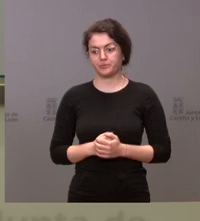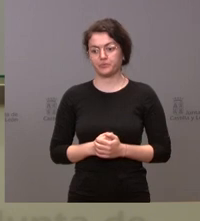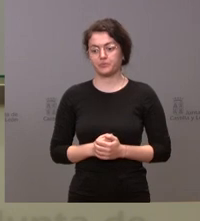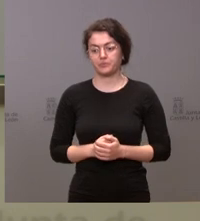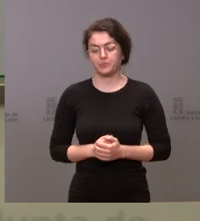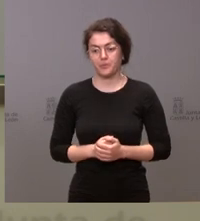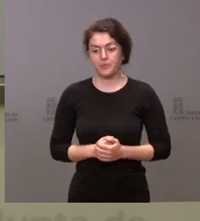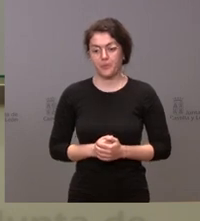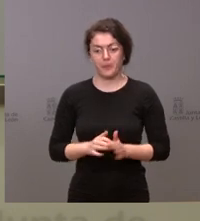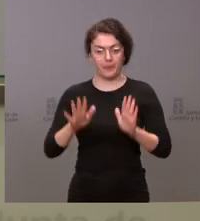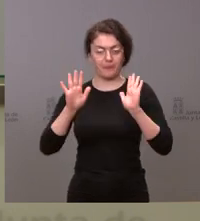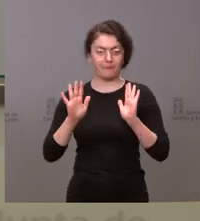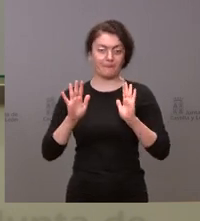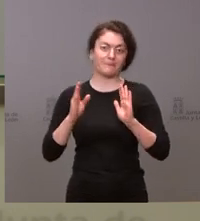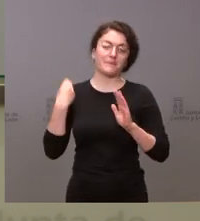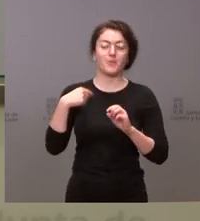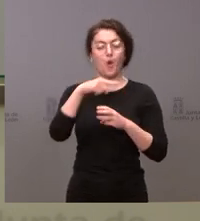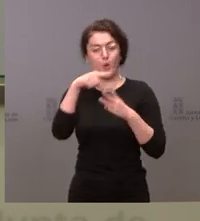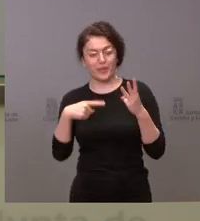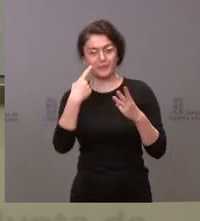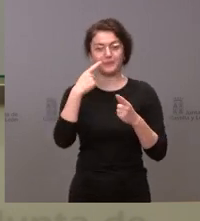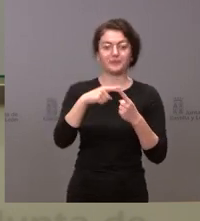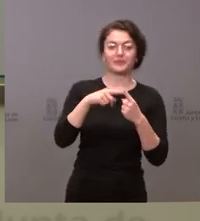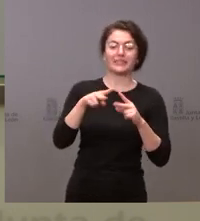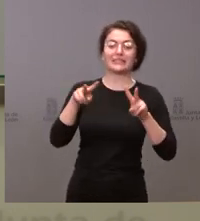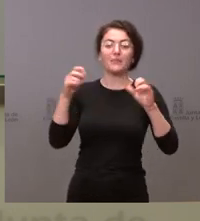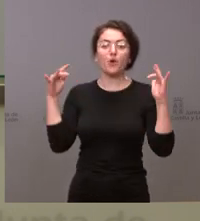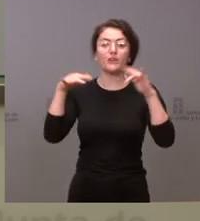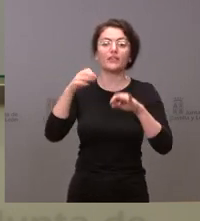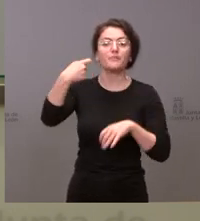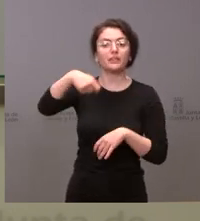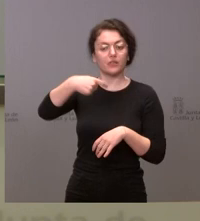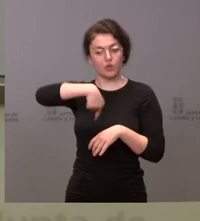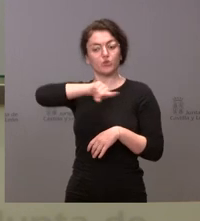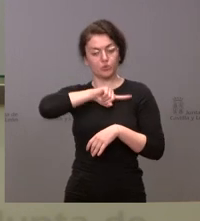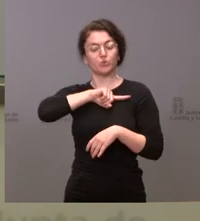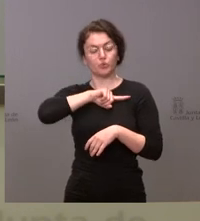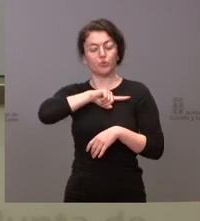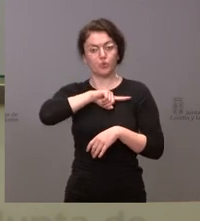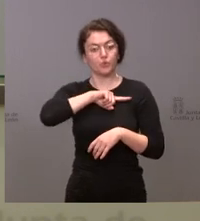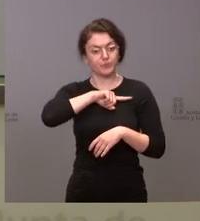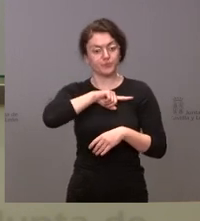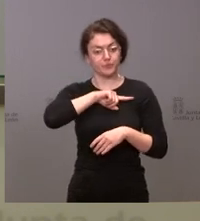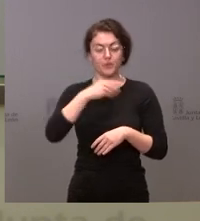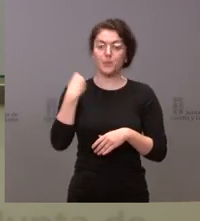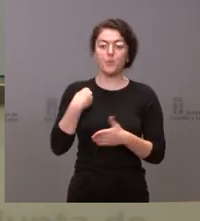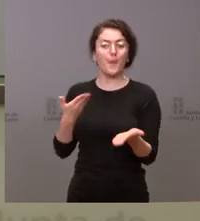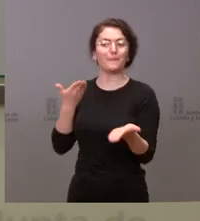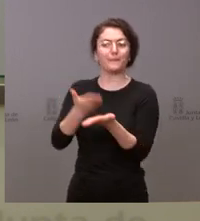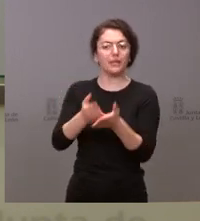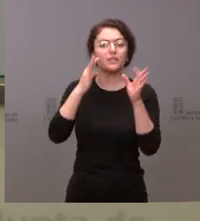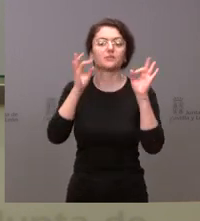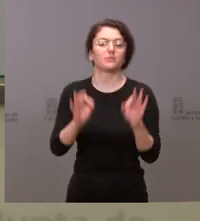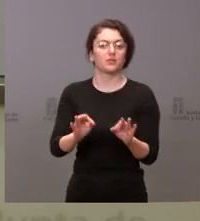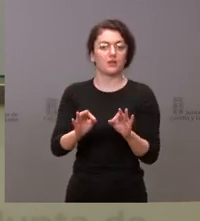Pues, por el orden que usted ha preguntado, en relación con la conferencia de presidente, nosotros sí hemos hecho esa petición expresa en su momento